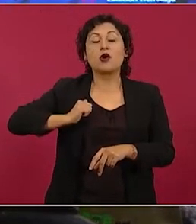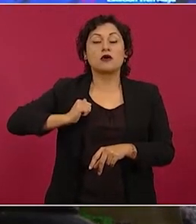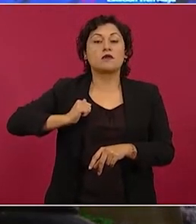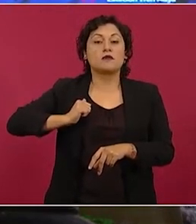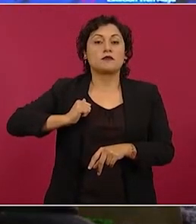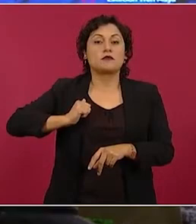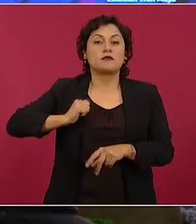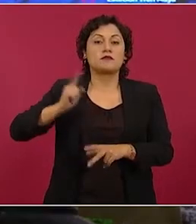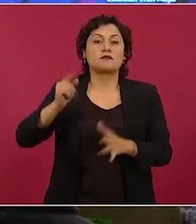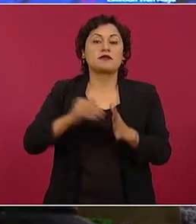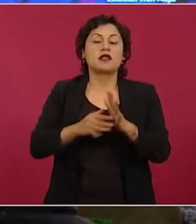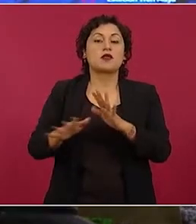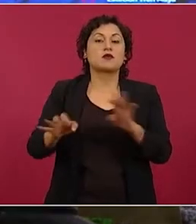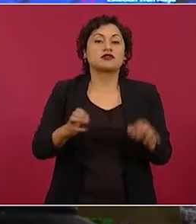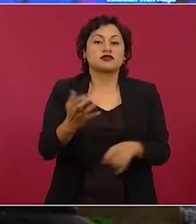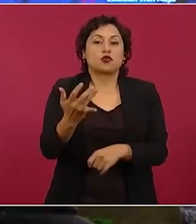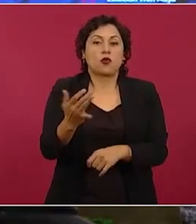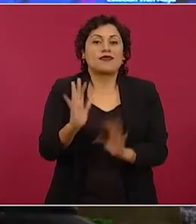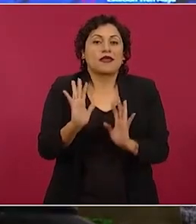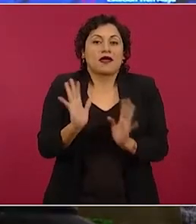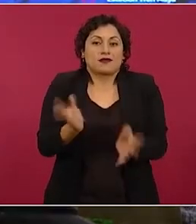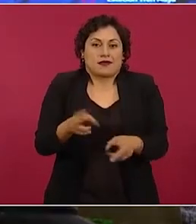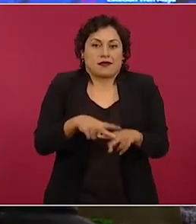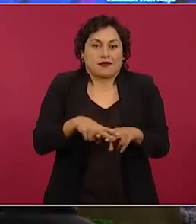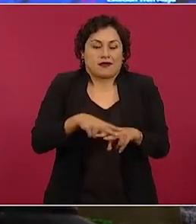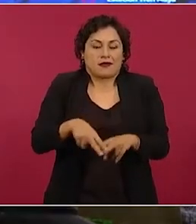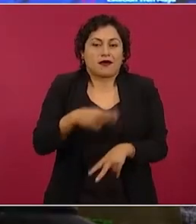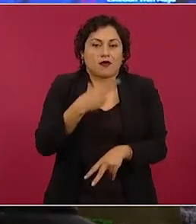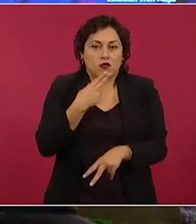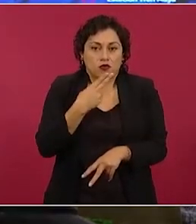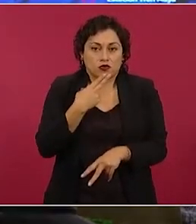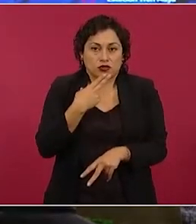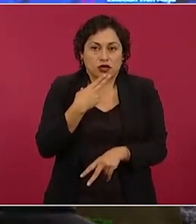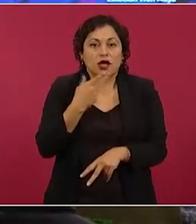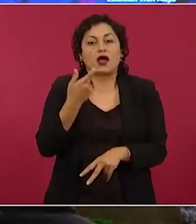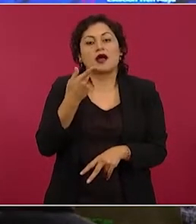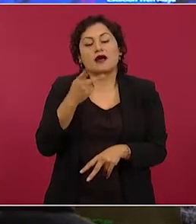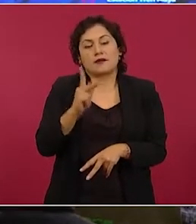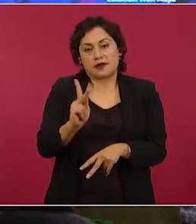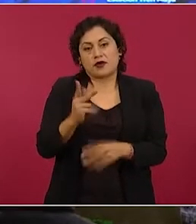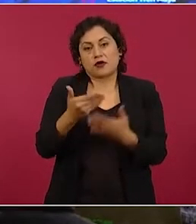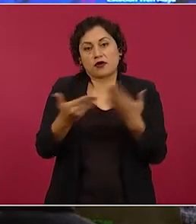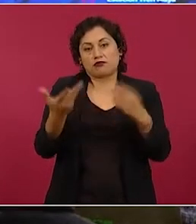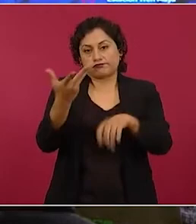Entonces, se utilizó el derecho de vía todo esto